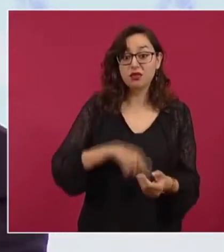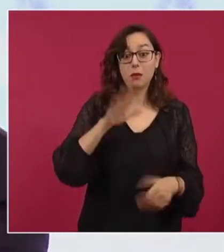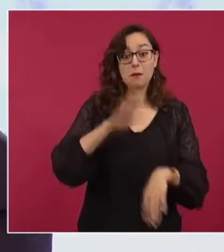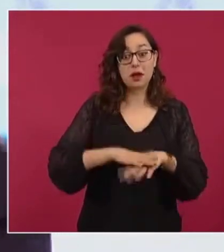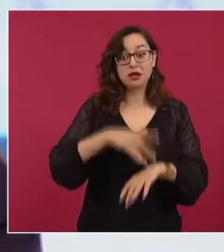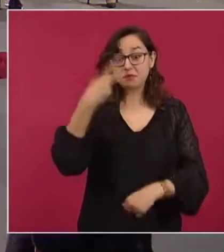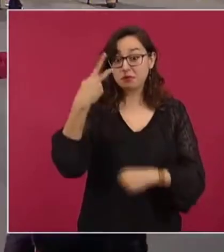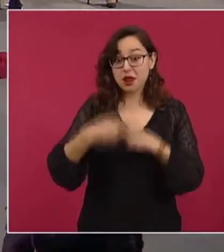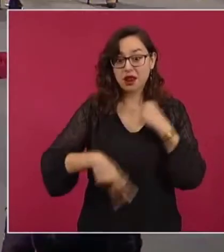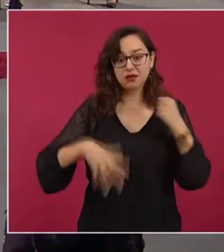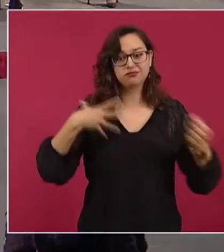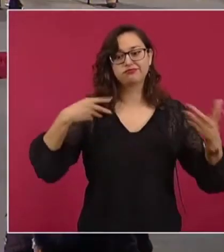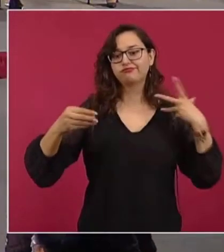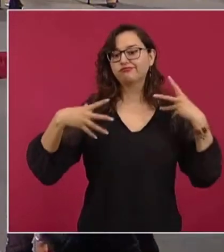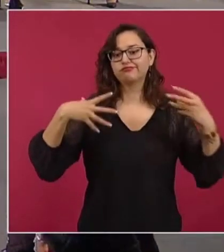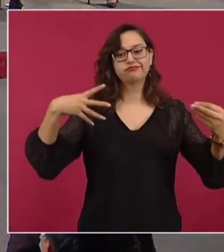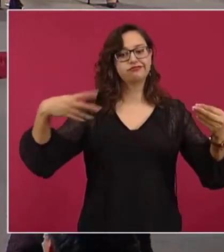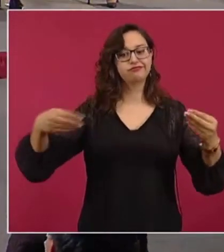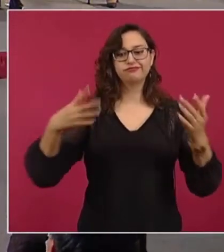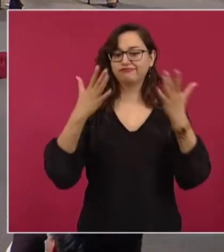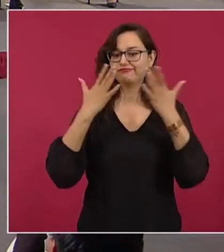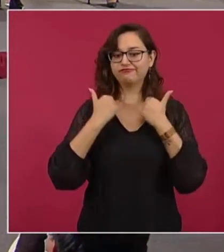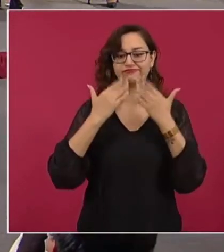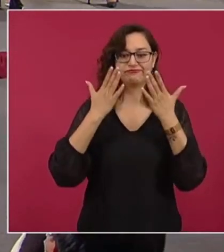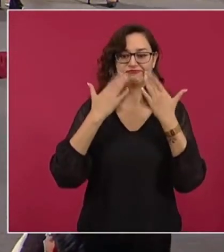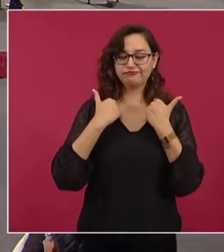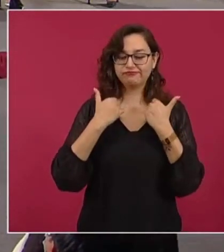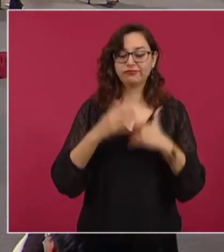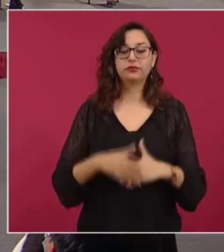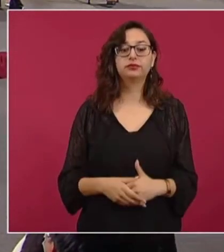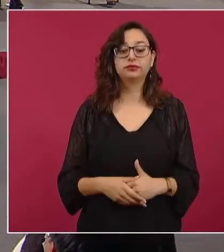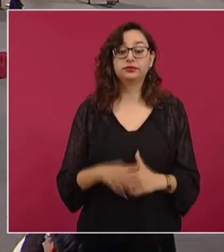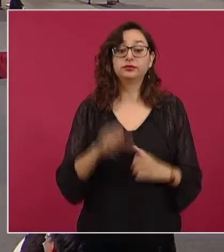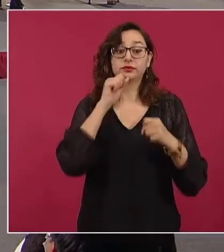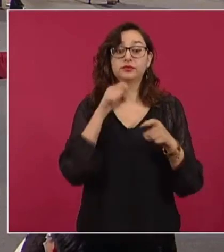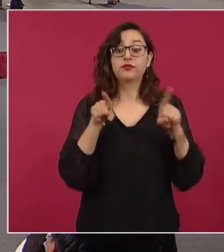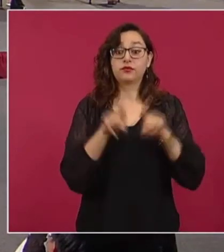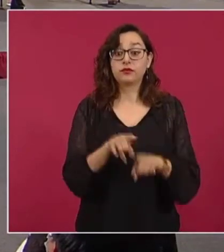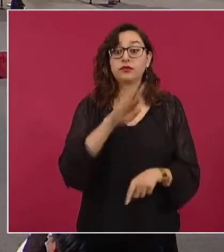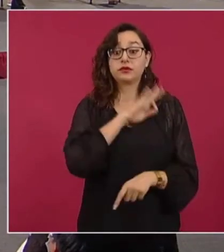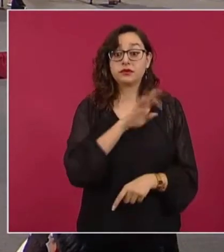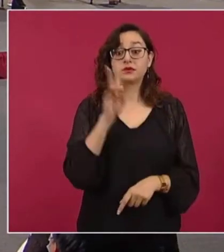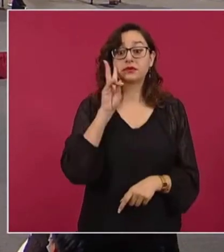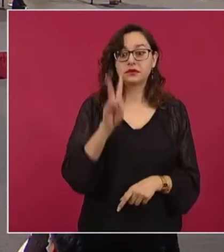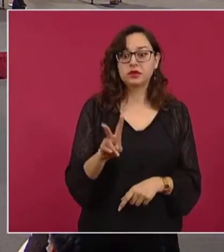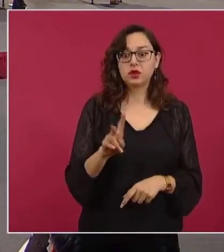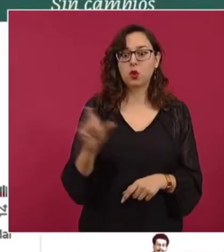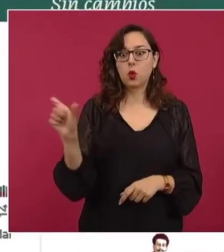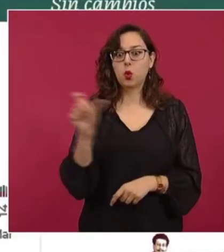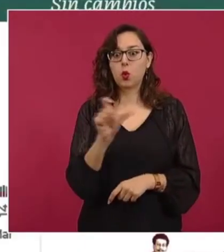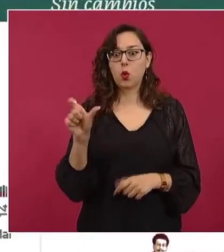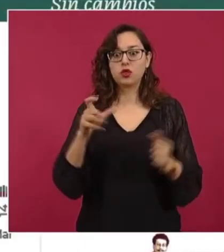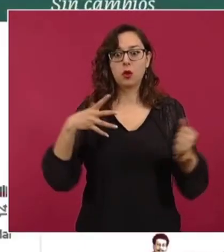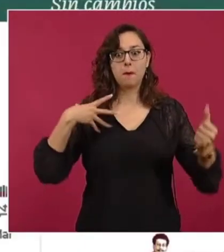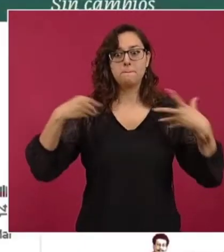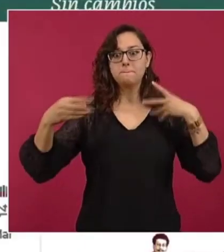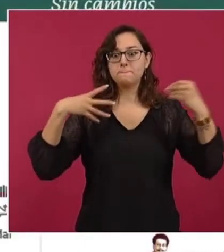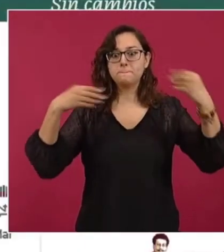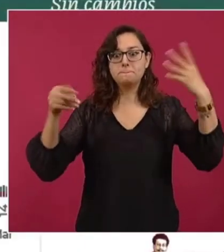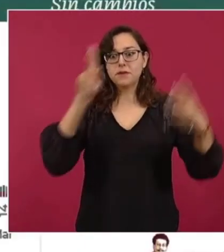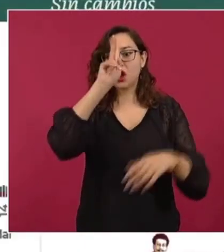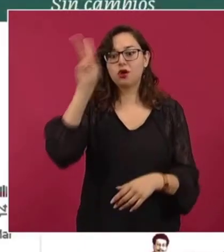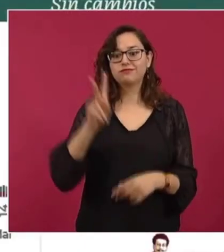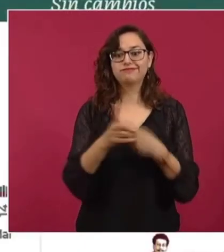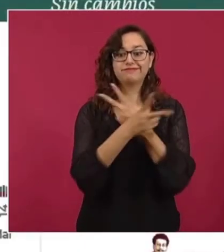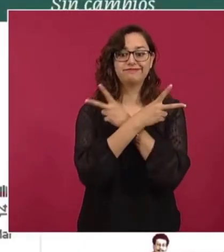peligro. Se ve ahí en la curva también señaladas claramente las vacaciones. Cuando tuvimos las vacaciones de